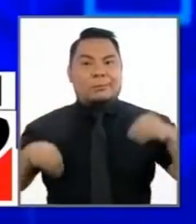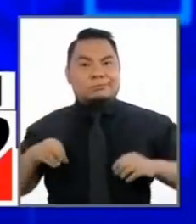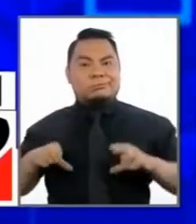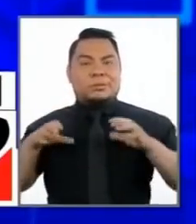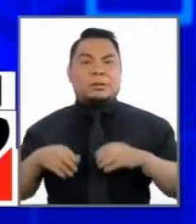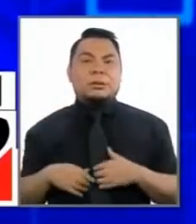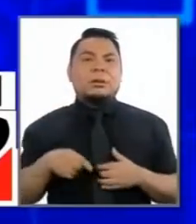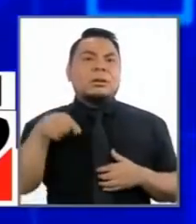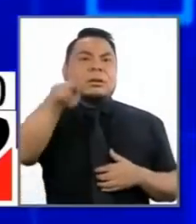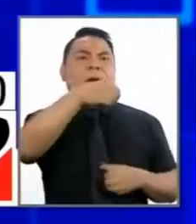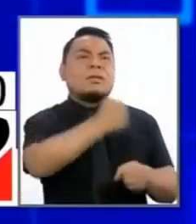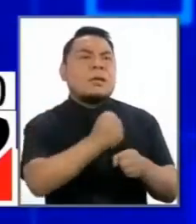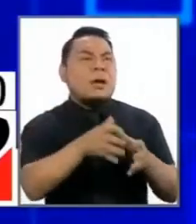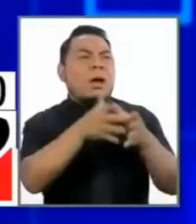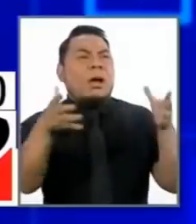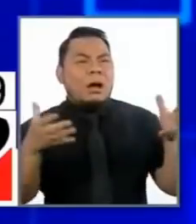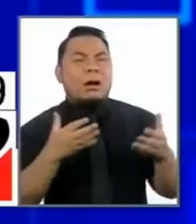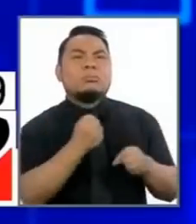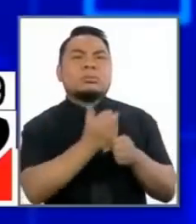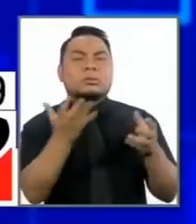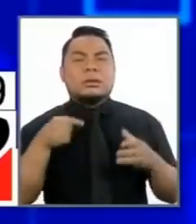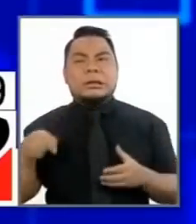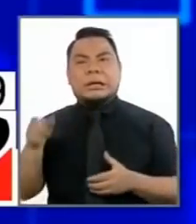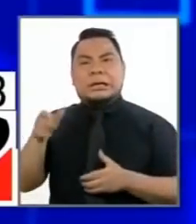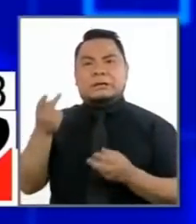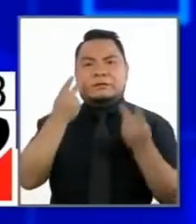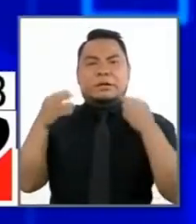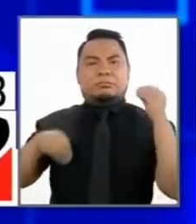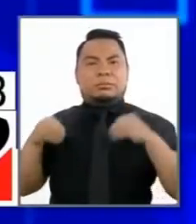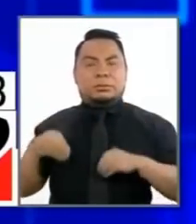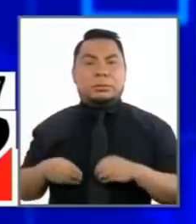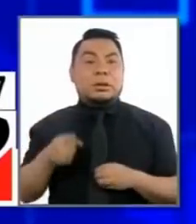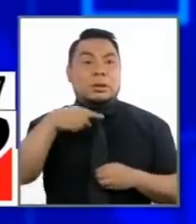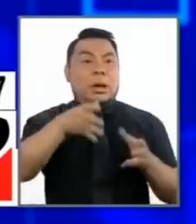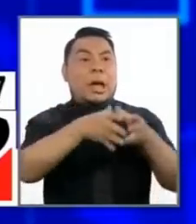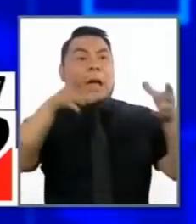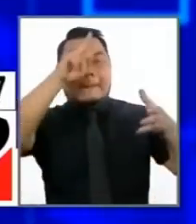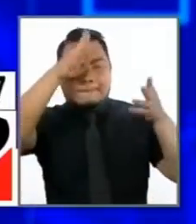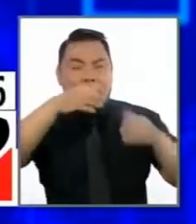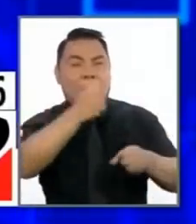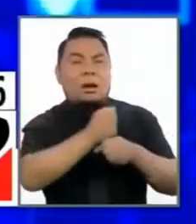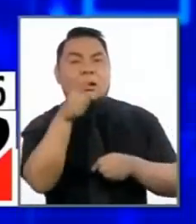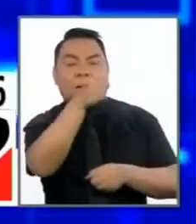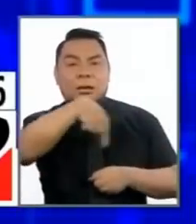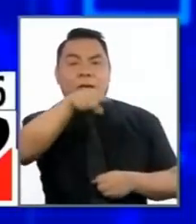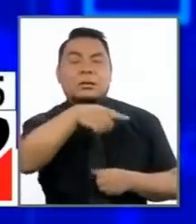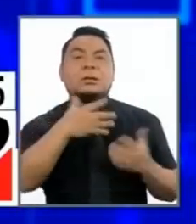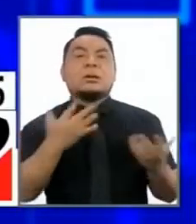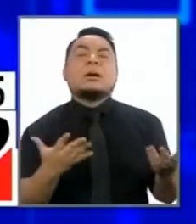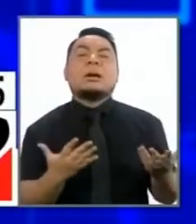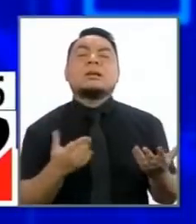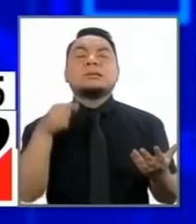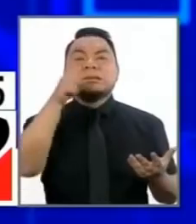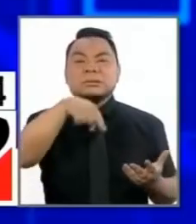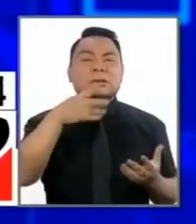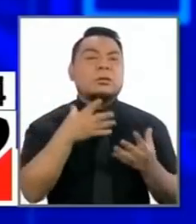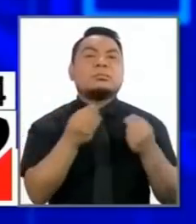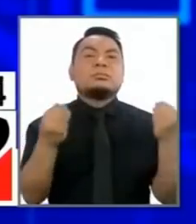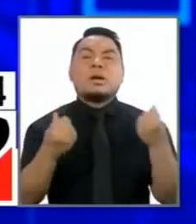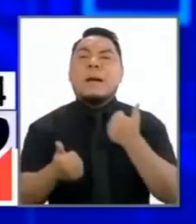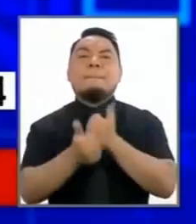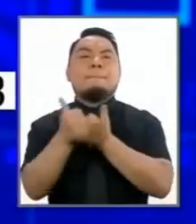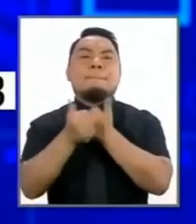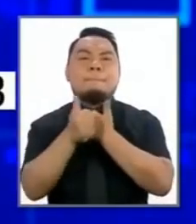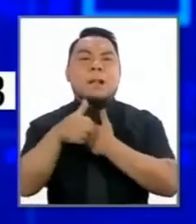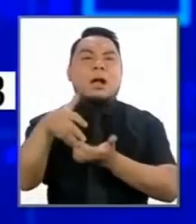esfuerzo de la gran mayoría de peruanos y eso gran mayoría de peruanos están expuestos a una serie de